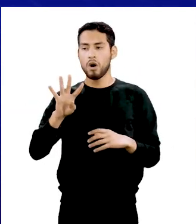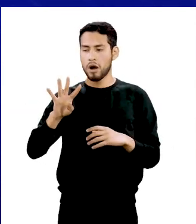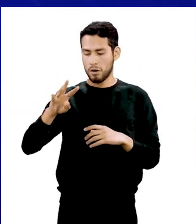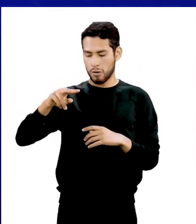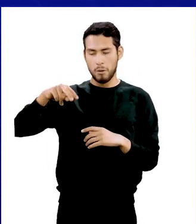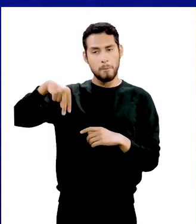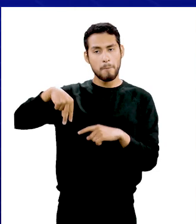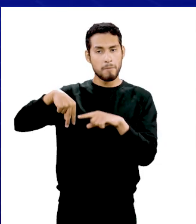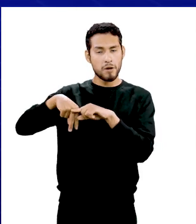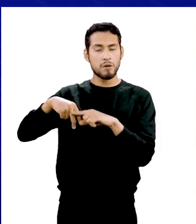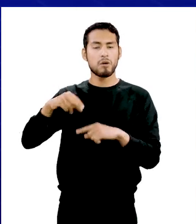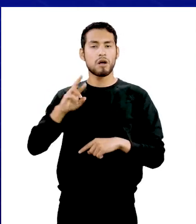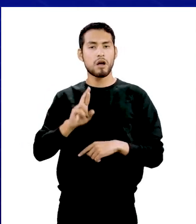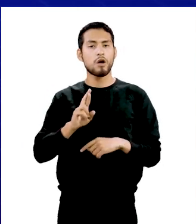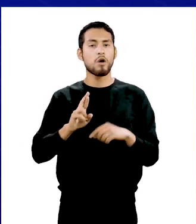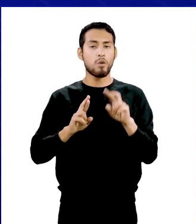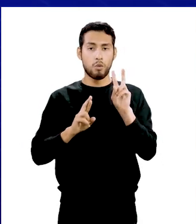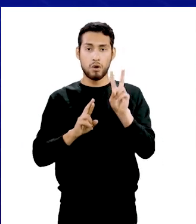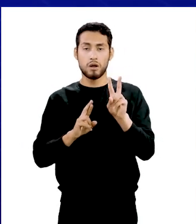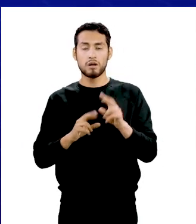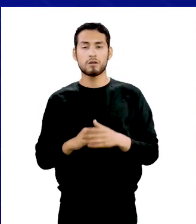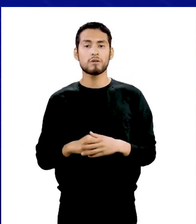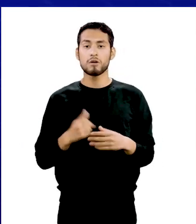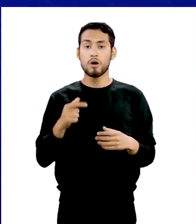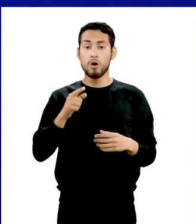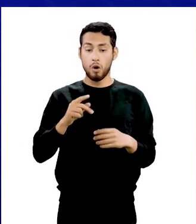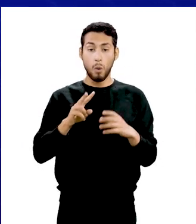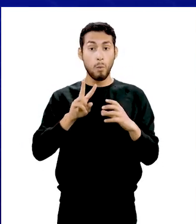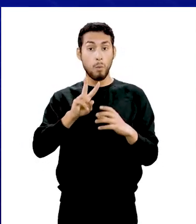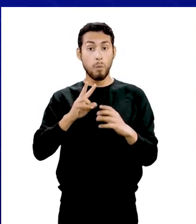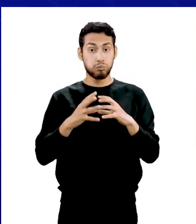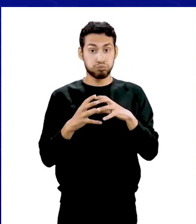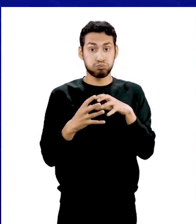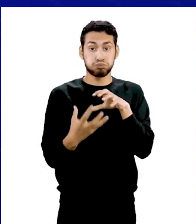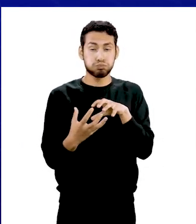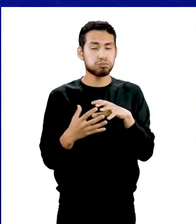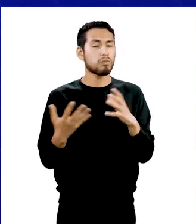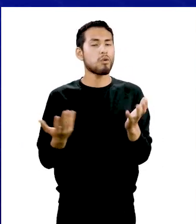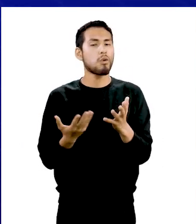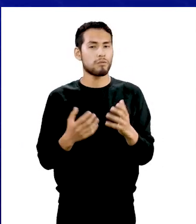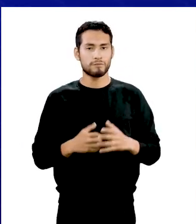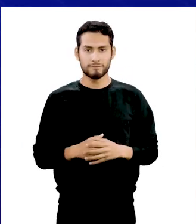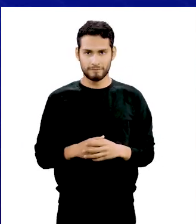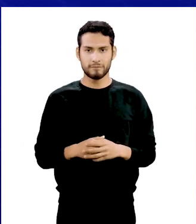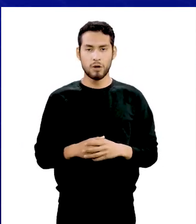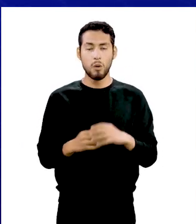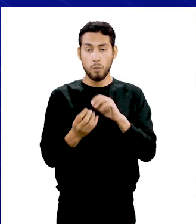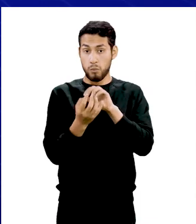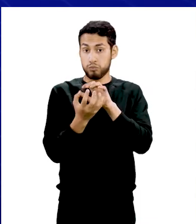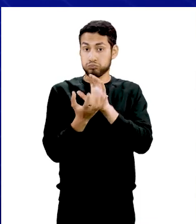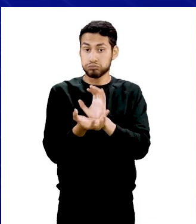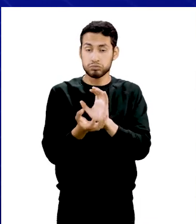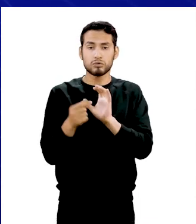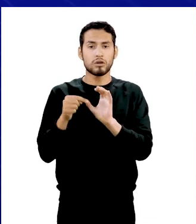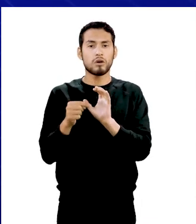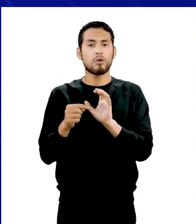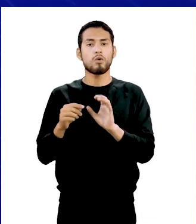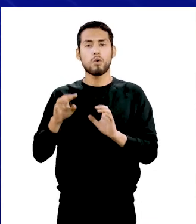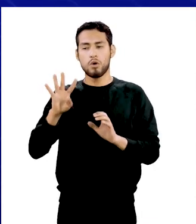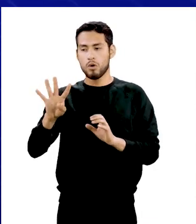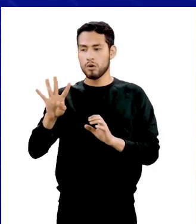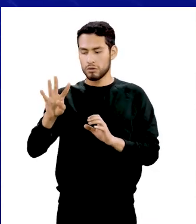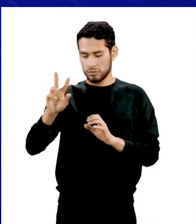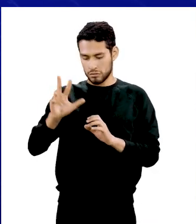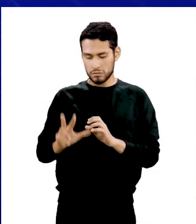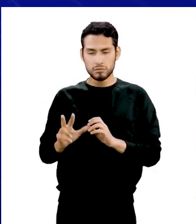pi por radio al cuadrado. En el caso del volumen, la fórmula es la siguiente. Volumen es